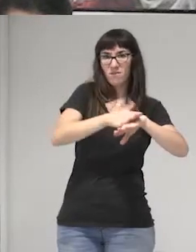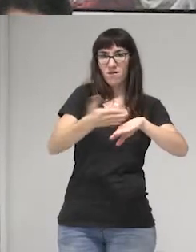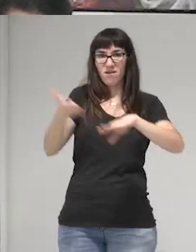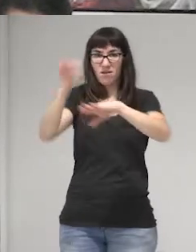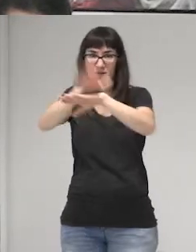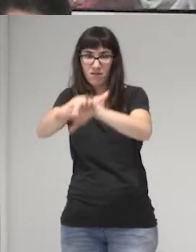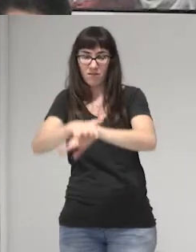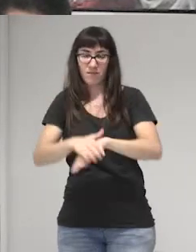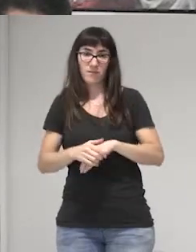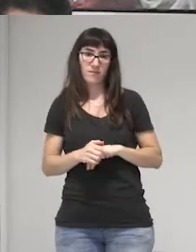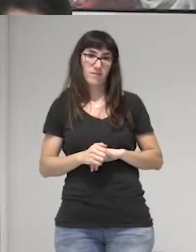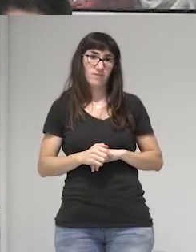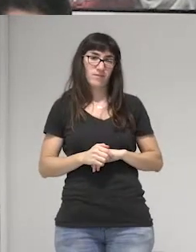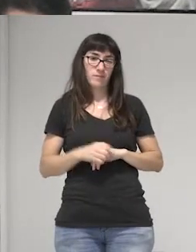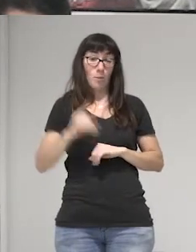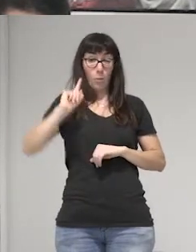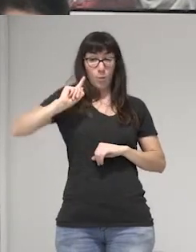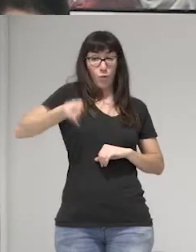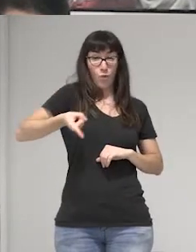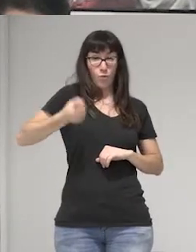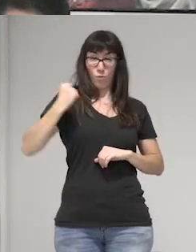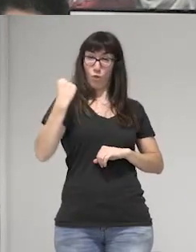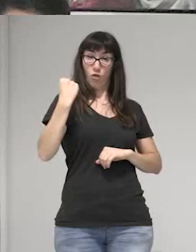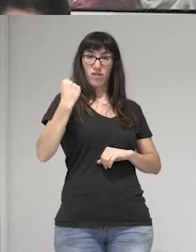el poder que destruye.